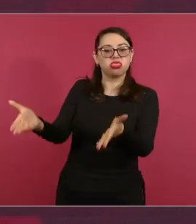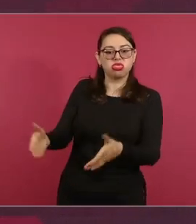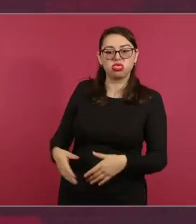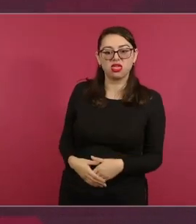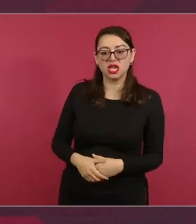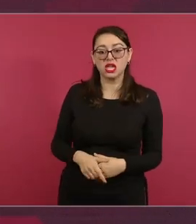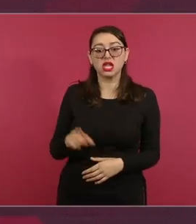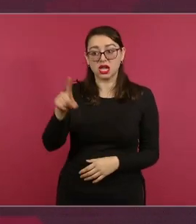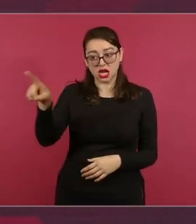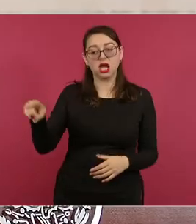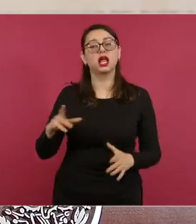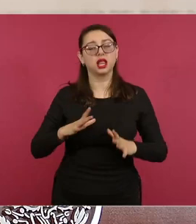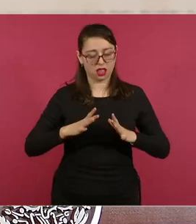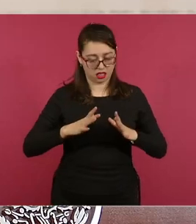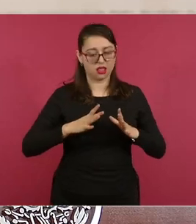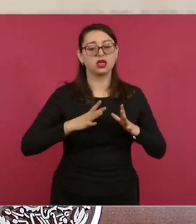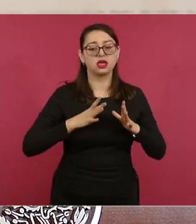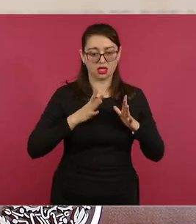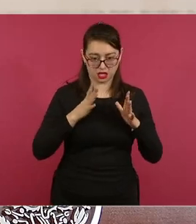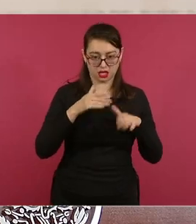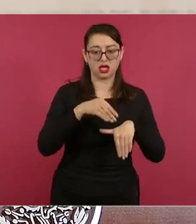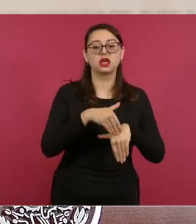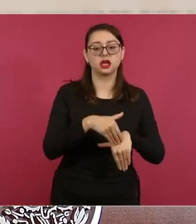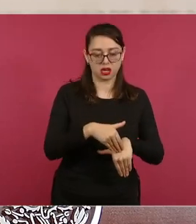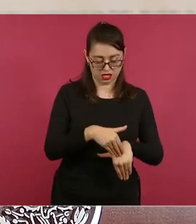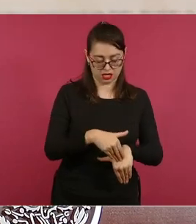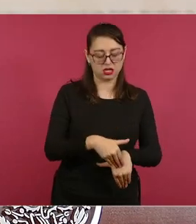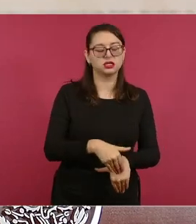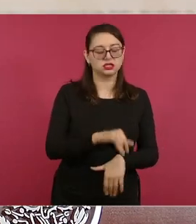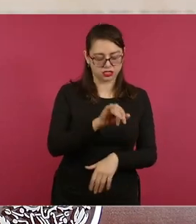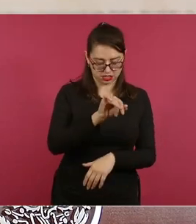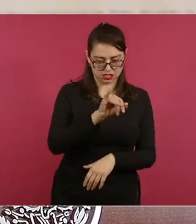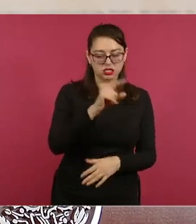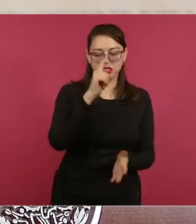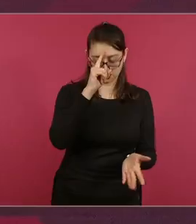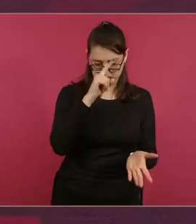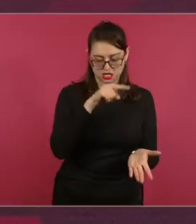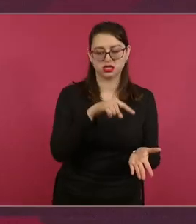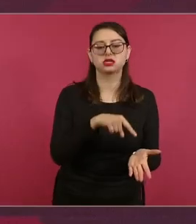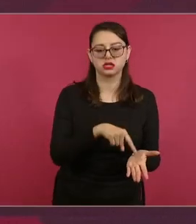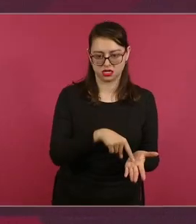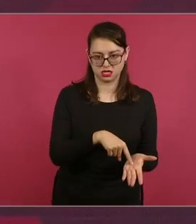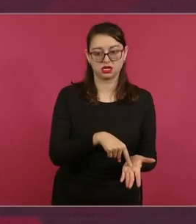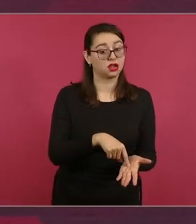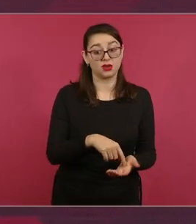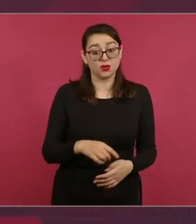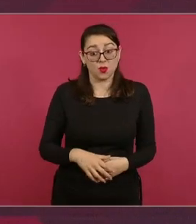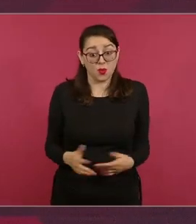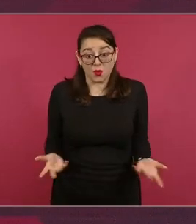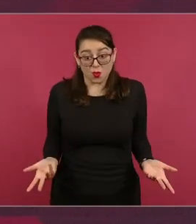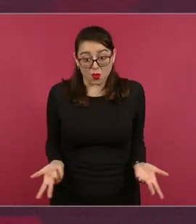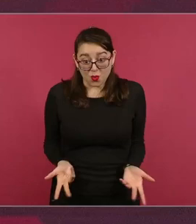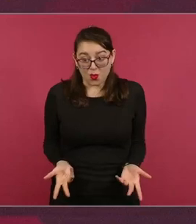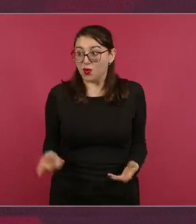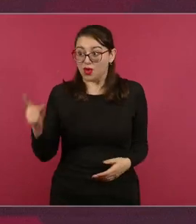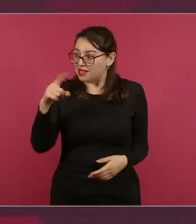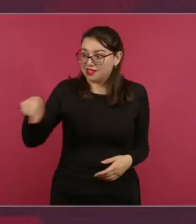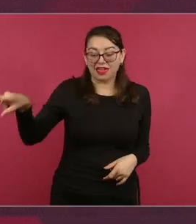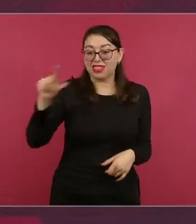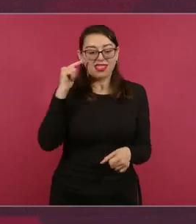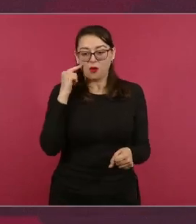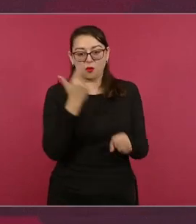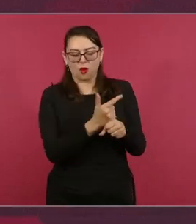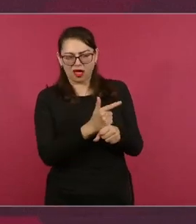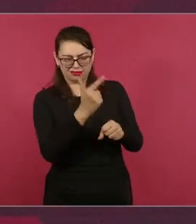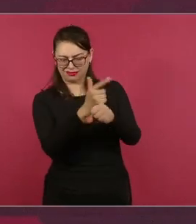caso a lo que dice Ciro y López Dóriga y Loret y a lo que dice